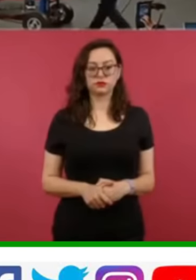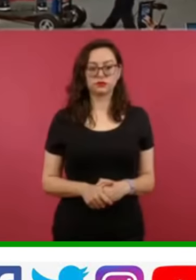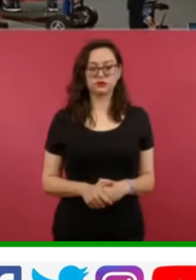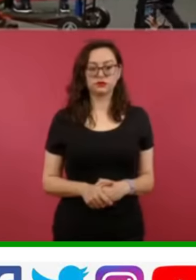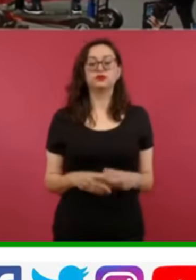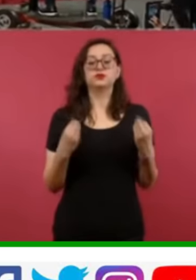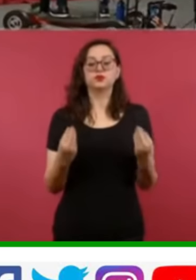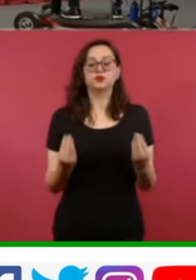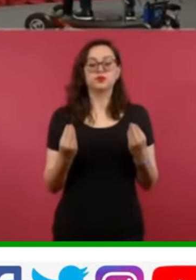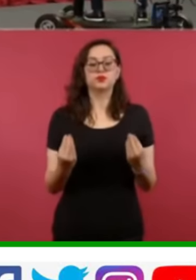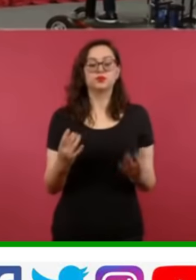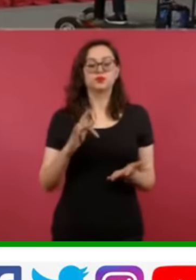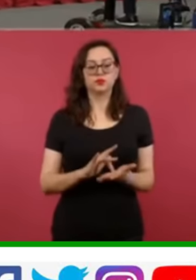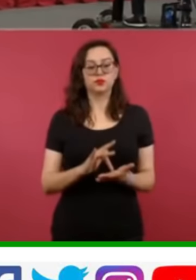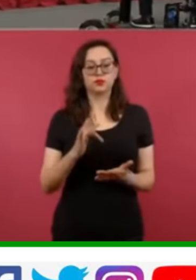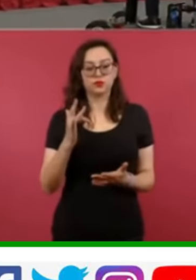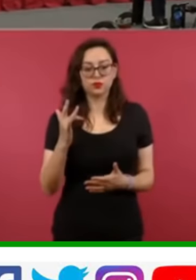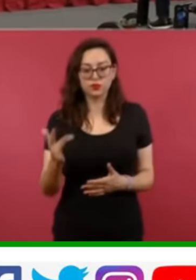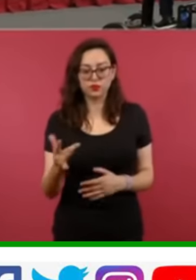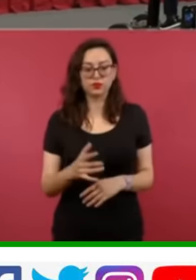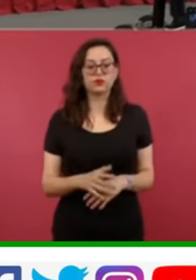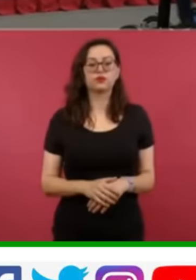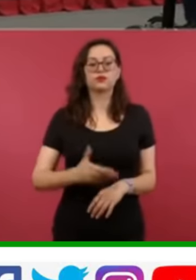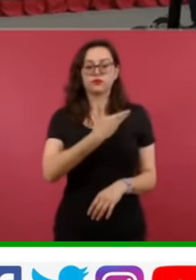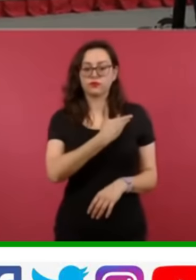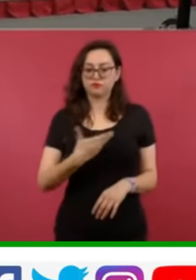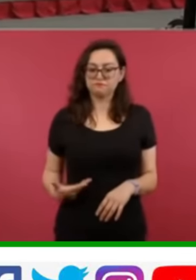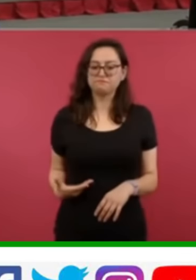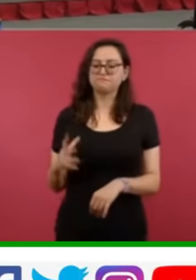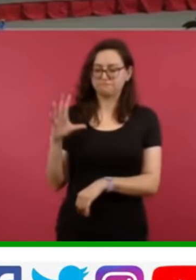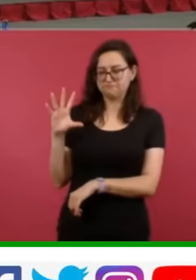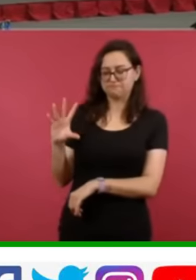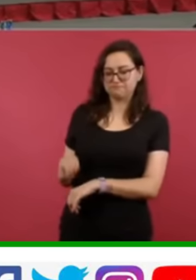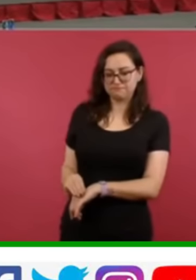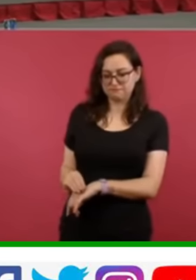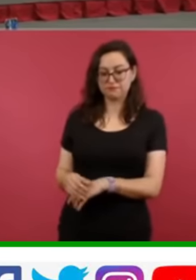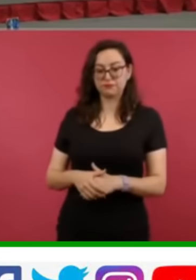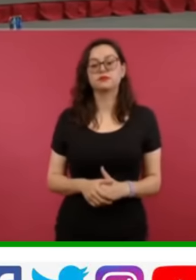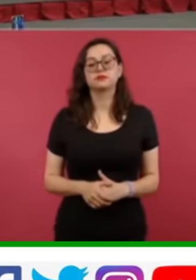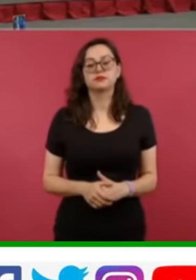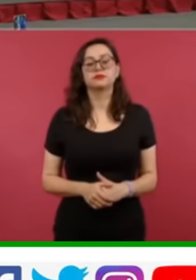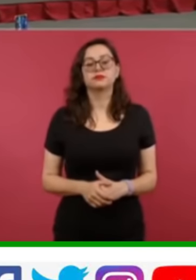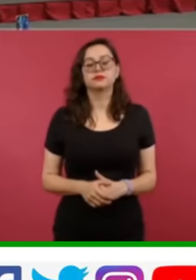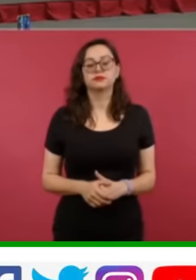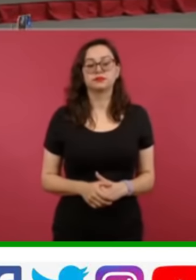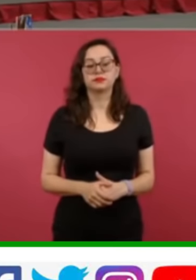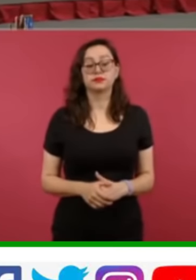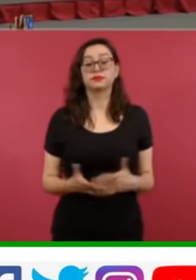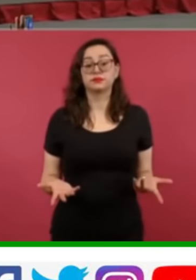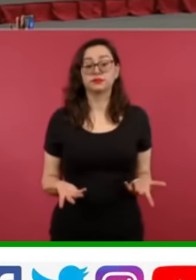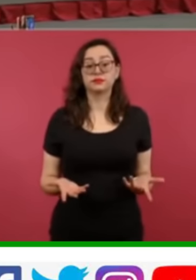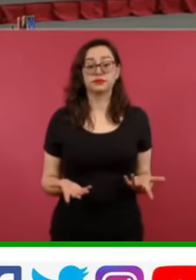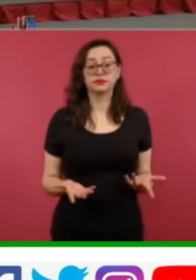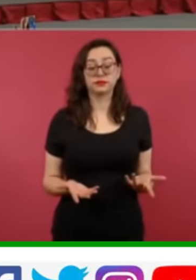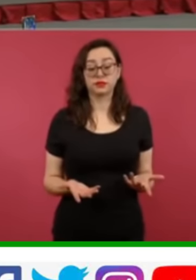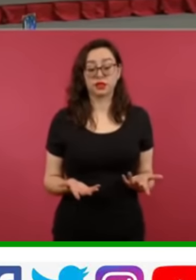Muchísimas gracias. Con su permiso, presidente. Bueno, para poder explicar la importancia que han tenido tanto la reforma de 2020,